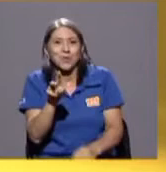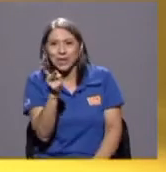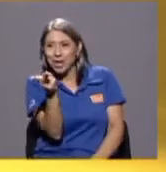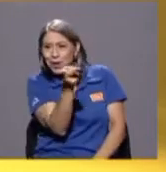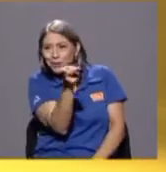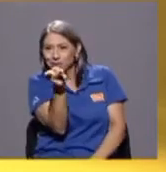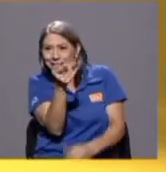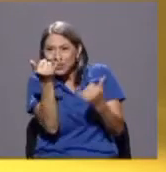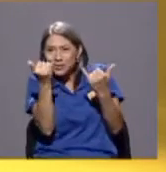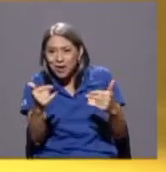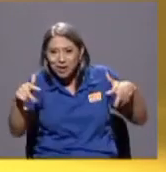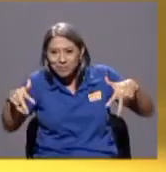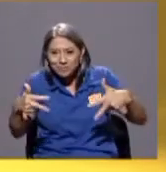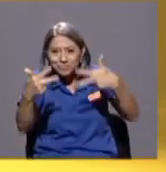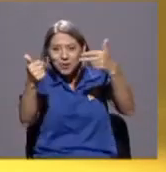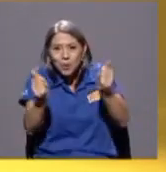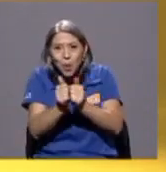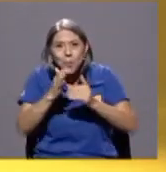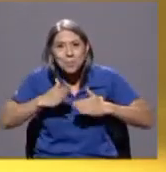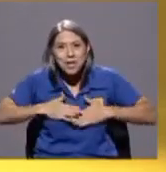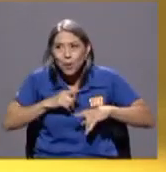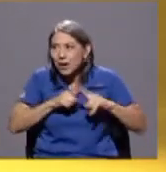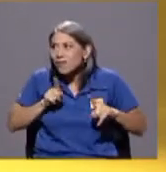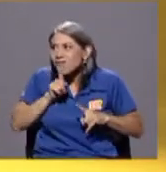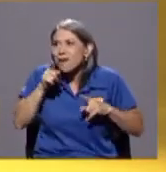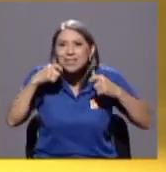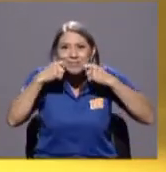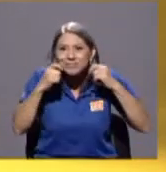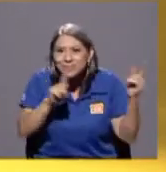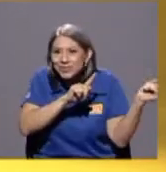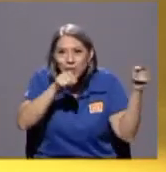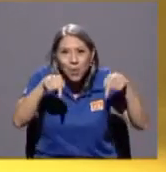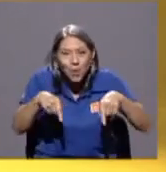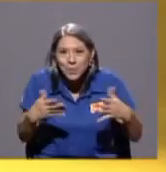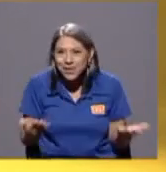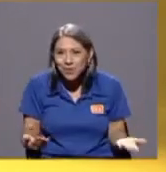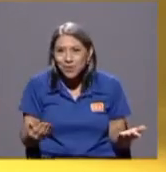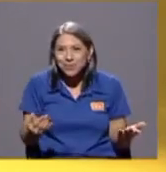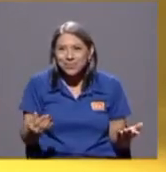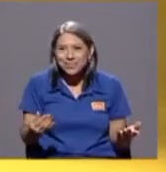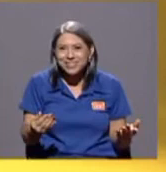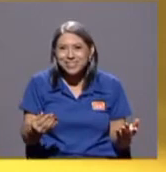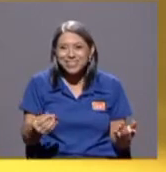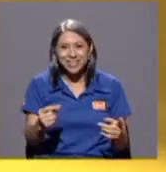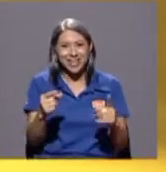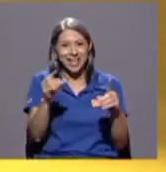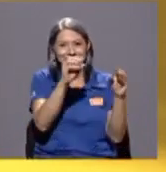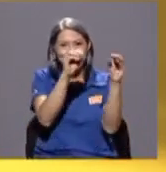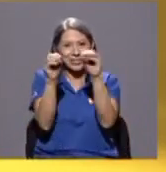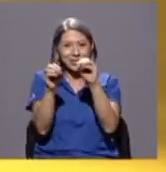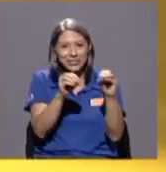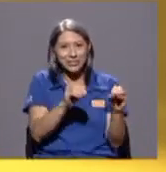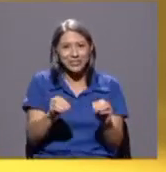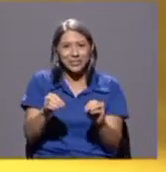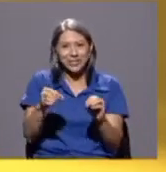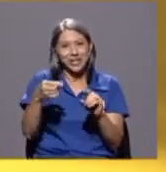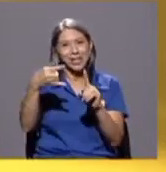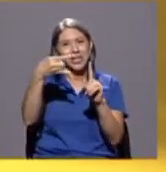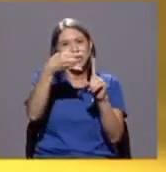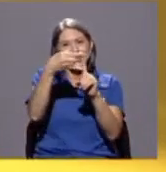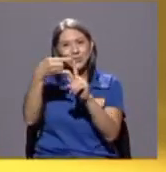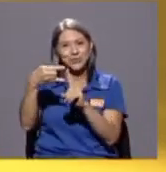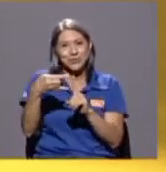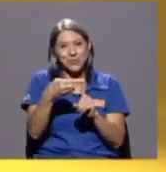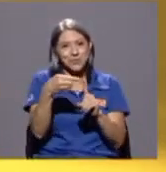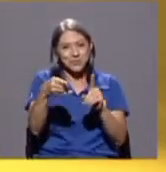estén aquí conmigo sin estar conmigo Zoom es la palabrita que lo permite la